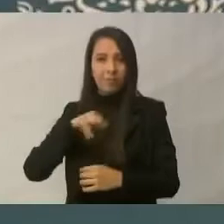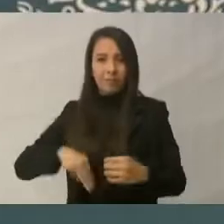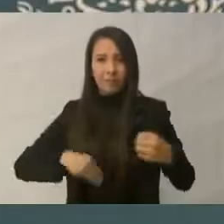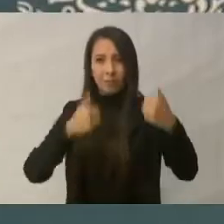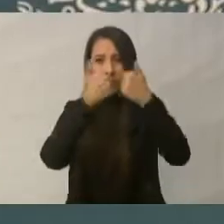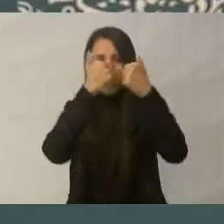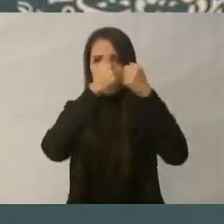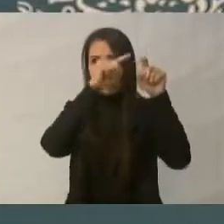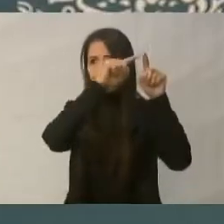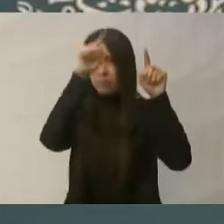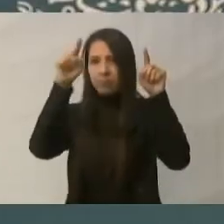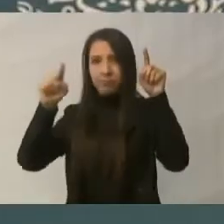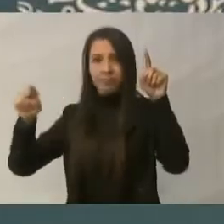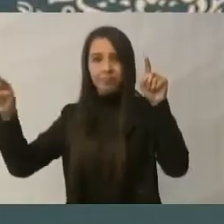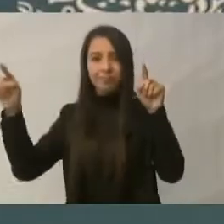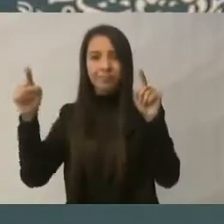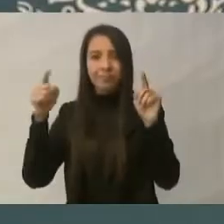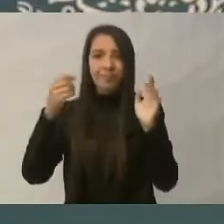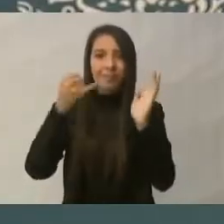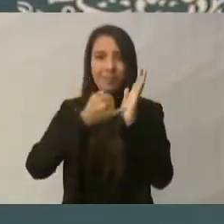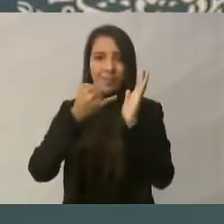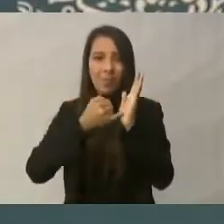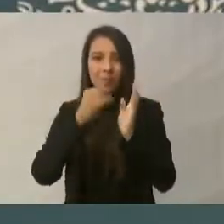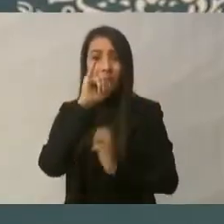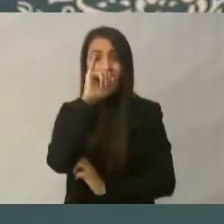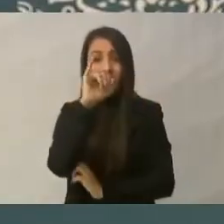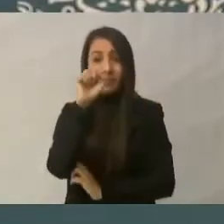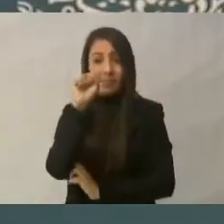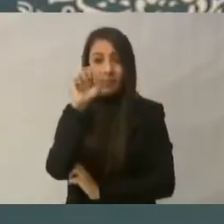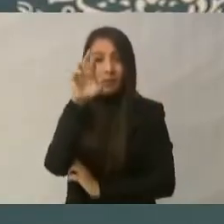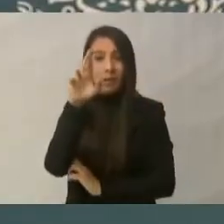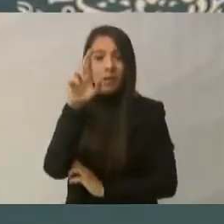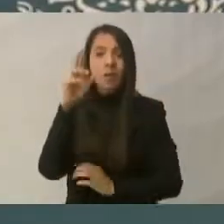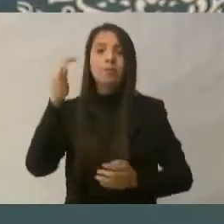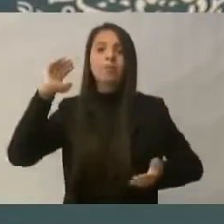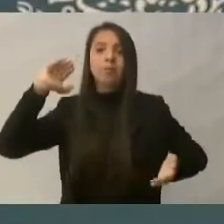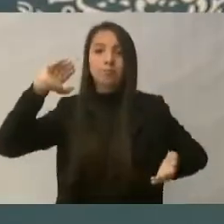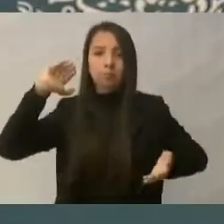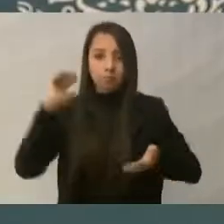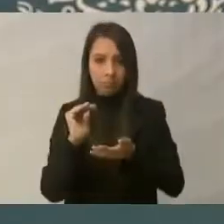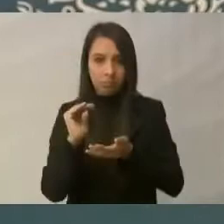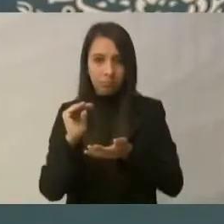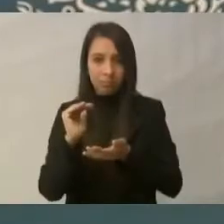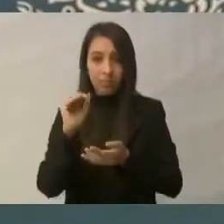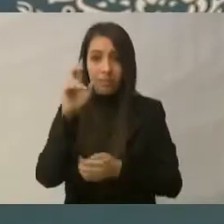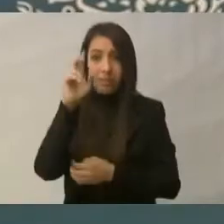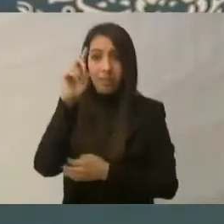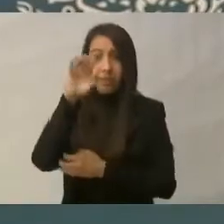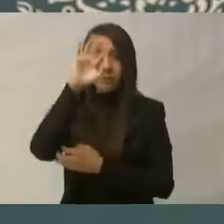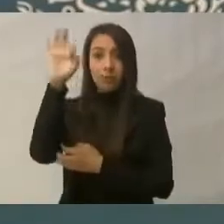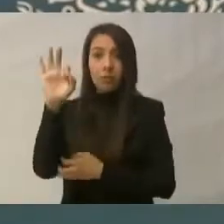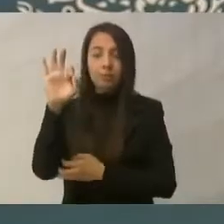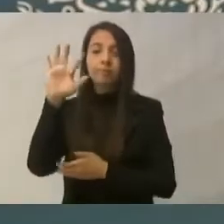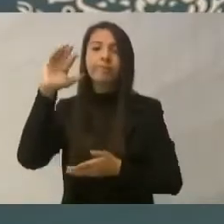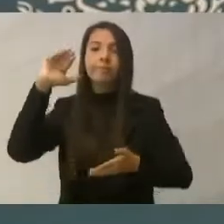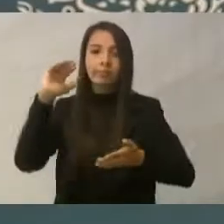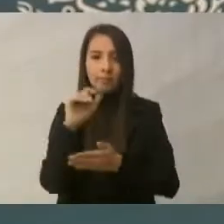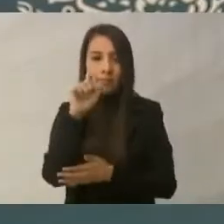la tasa de impuestos sobre la renta, el ISR, disminuyó de 30 a 20%.